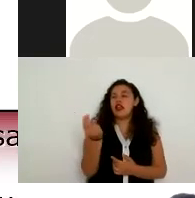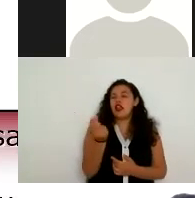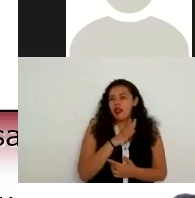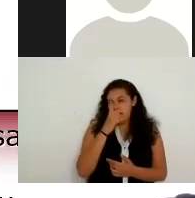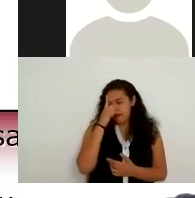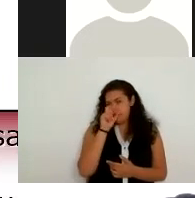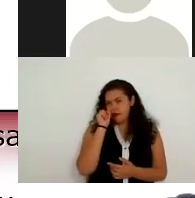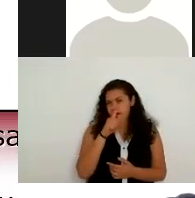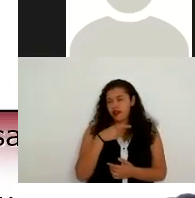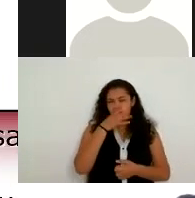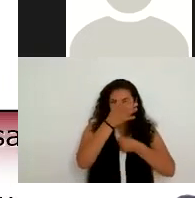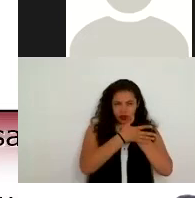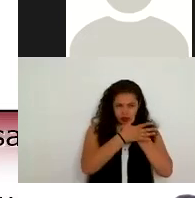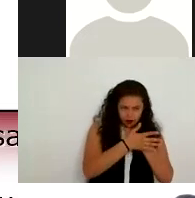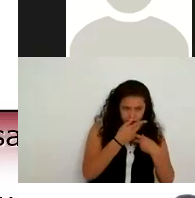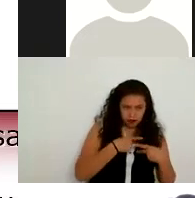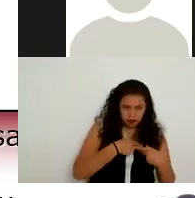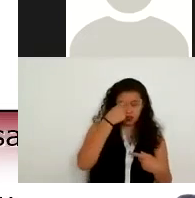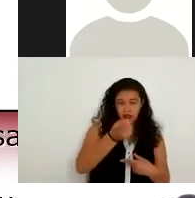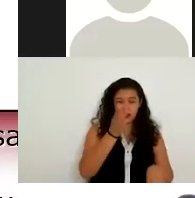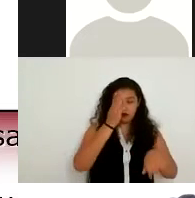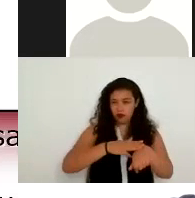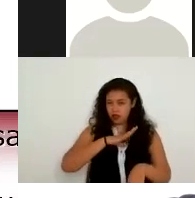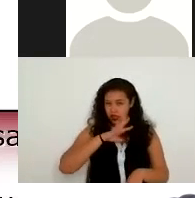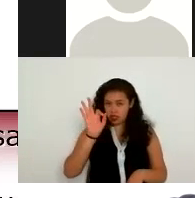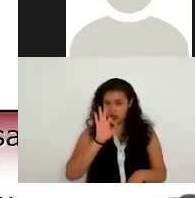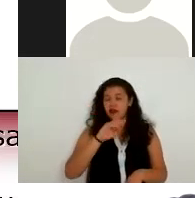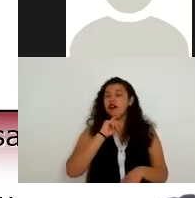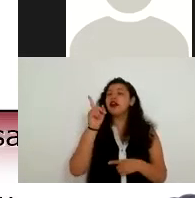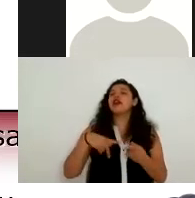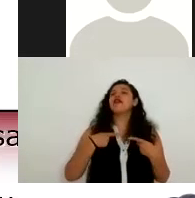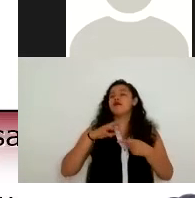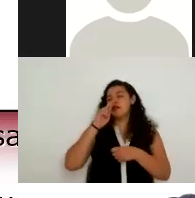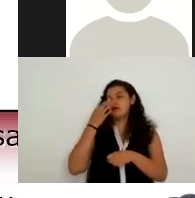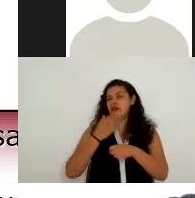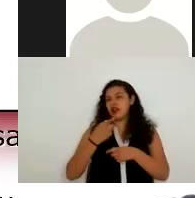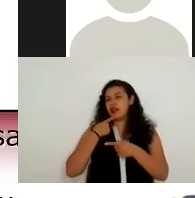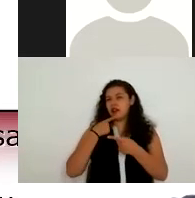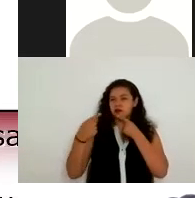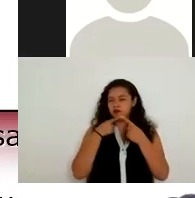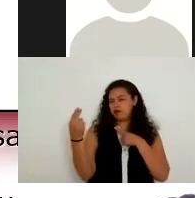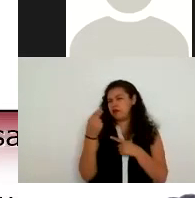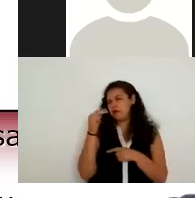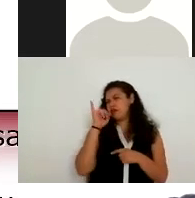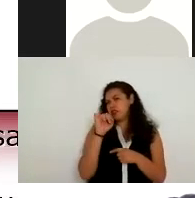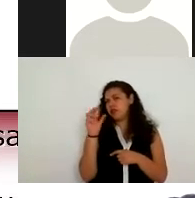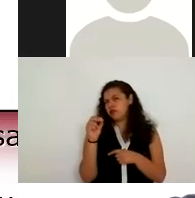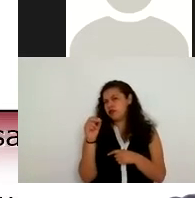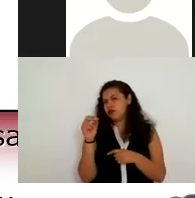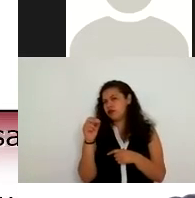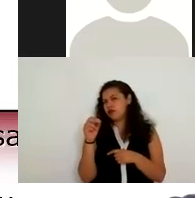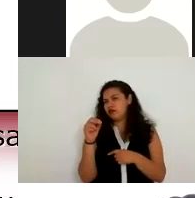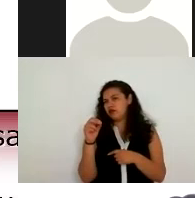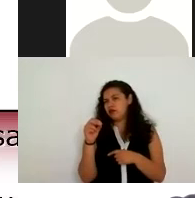notifica el presunto infractor el responsable puede presentar alegato si lo considera necesario y el INAI tiene